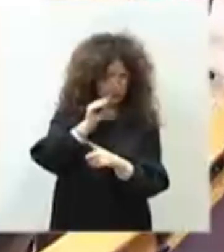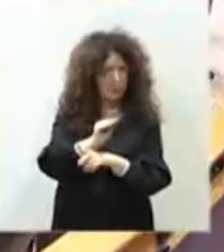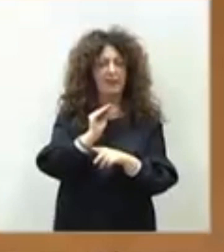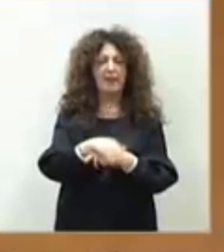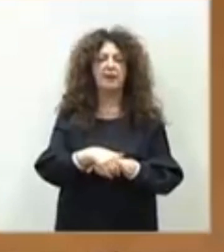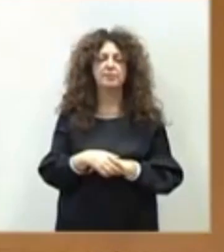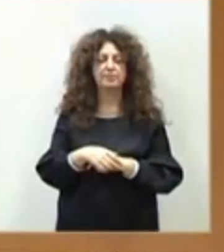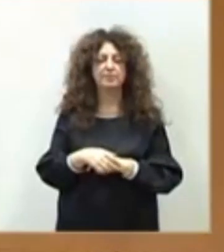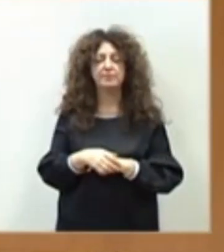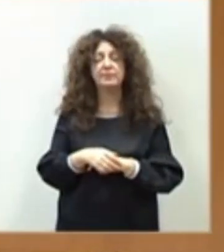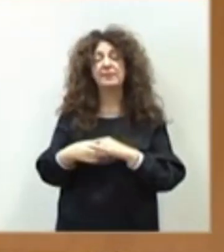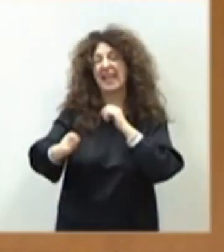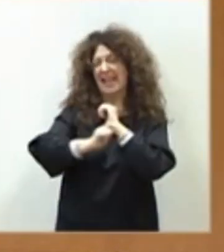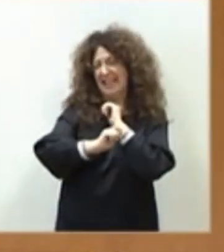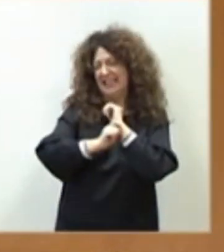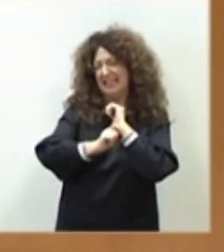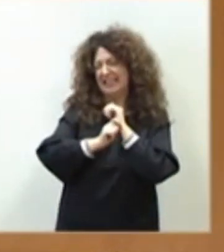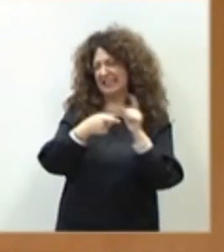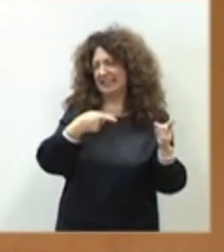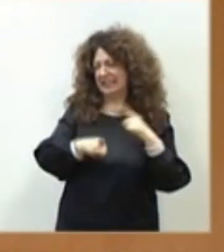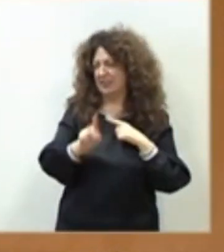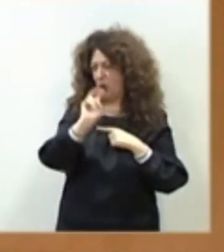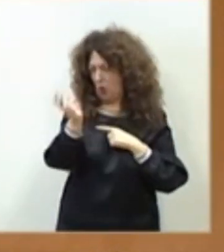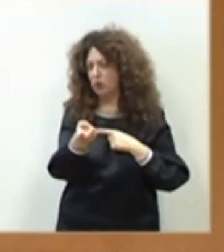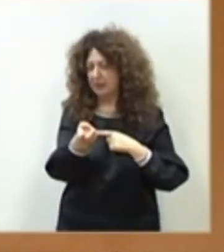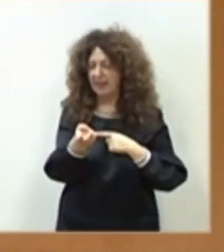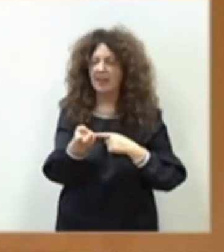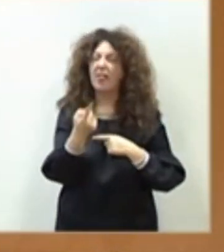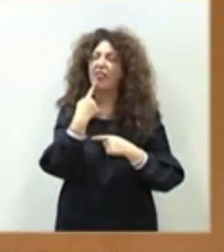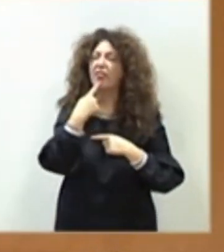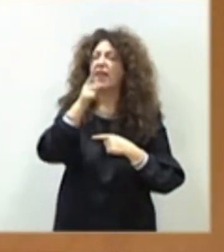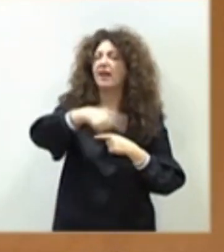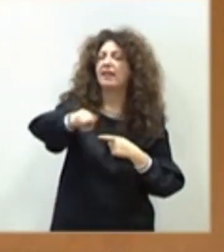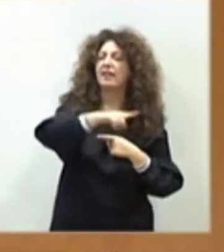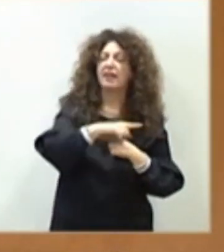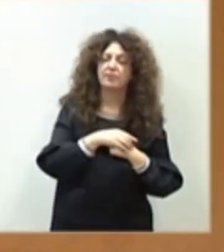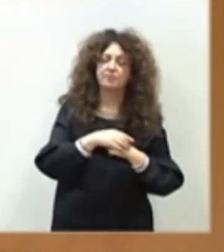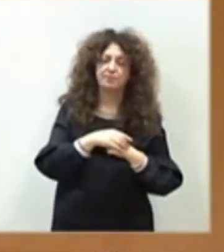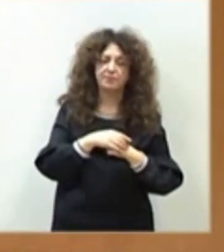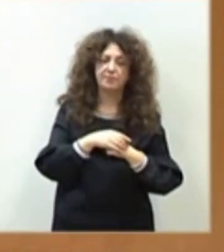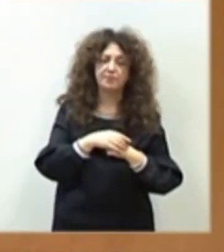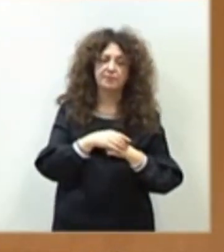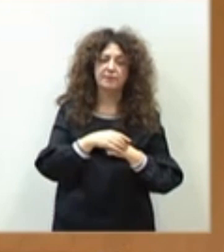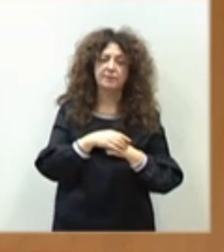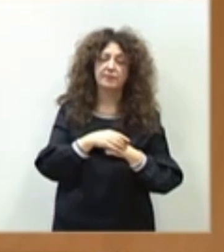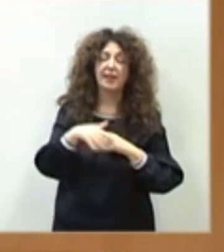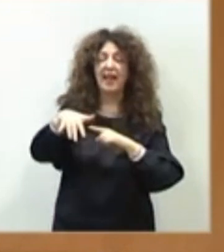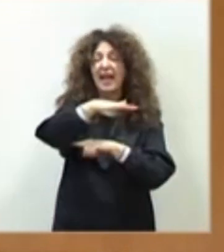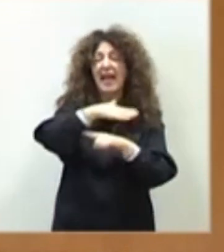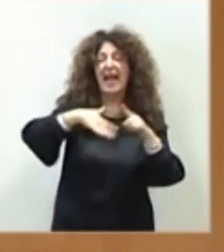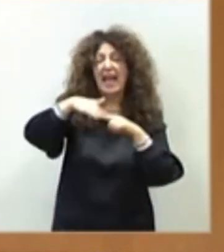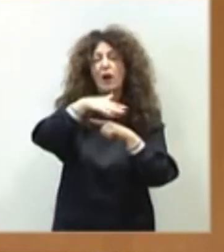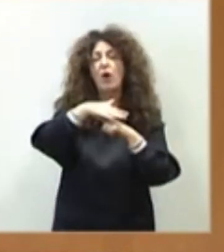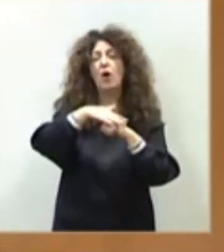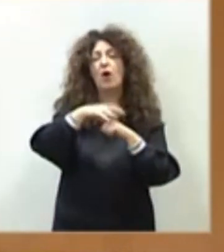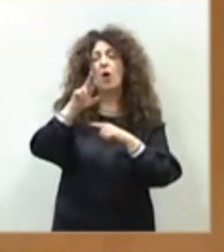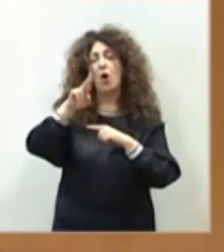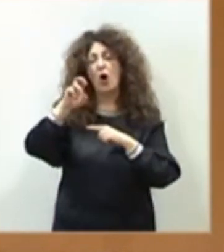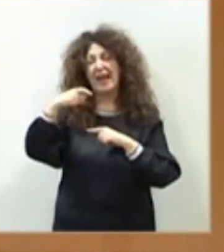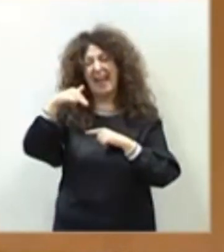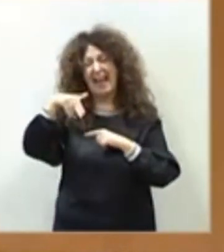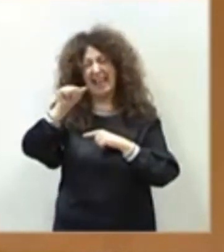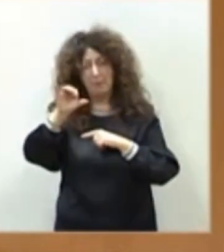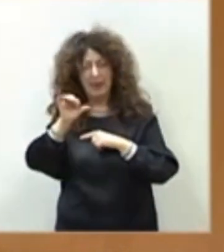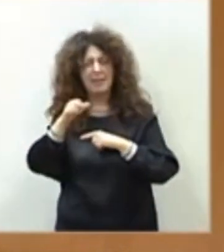Y otra trampa. ¿Qué hacen ustedes, señor ministro? Dicen que los ecoregímenes no son obligatorios. Primer